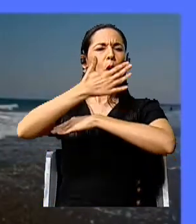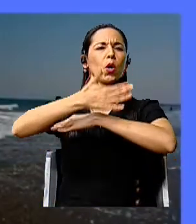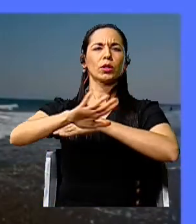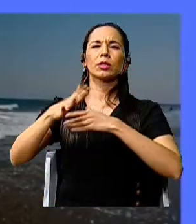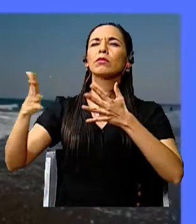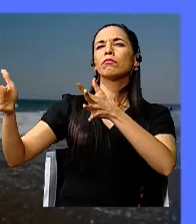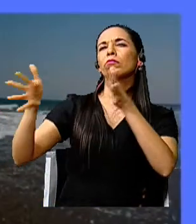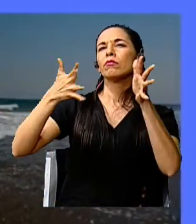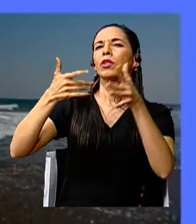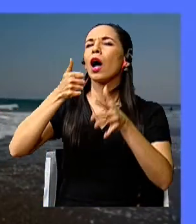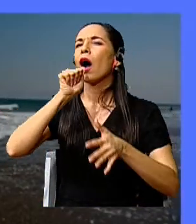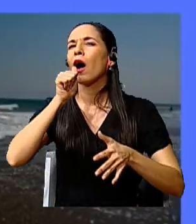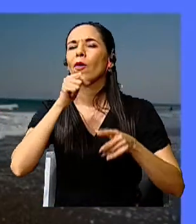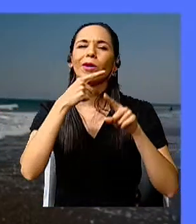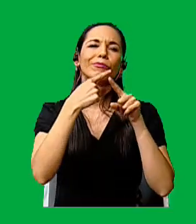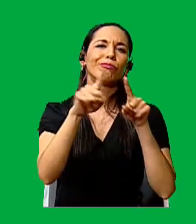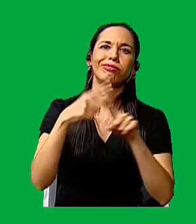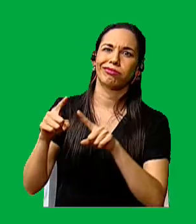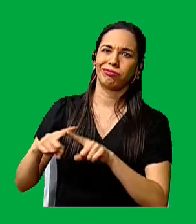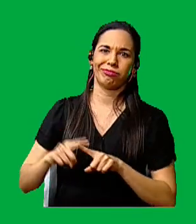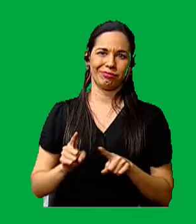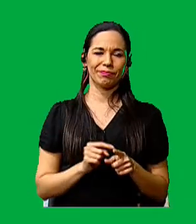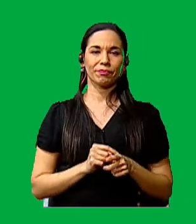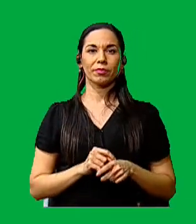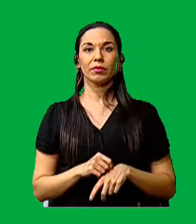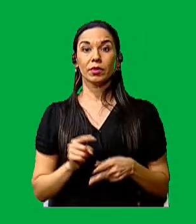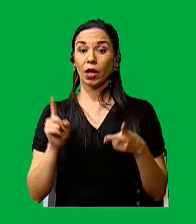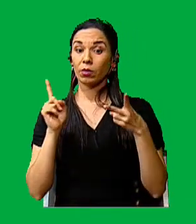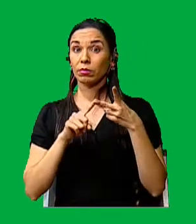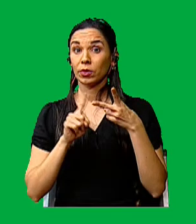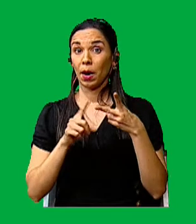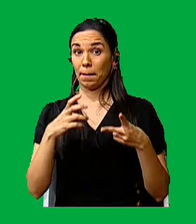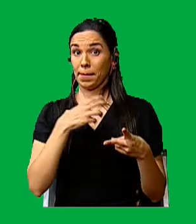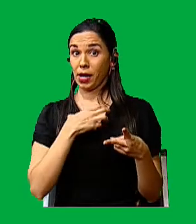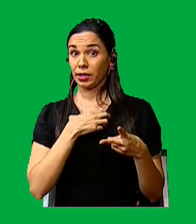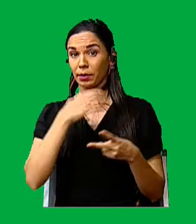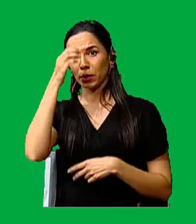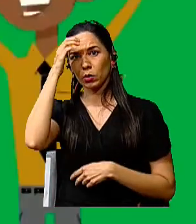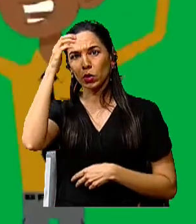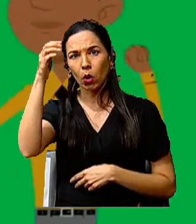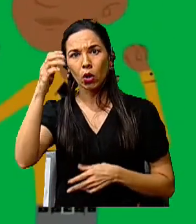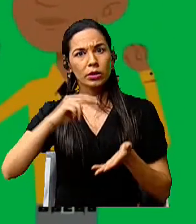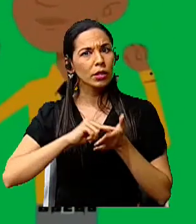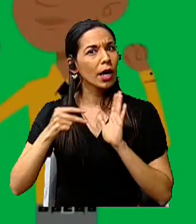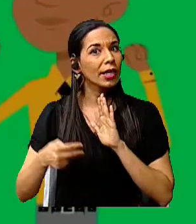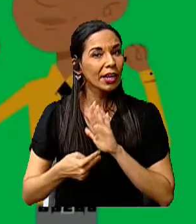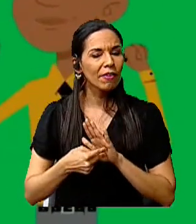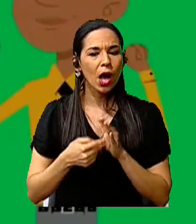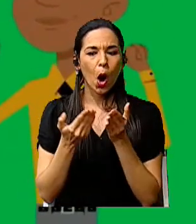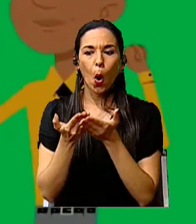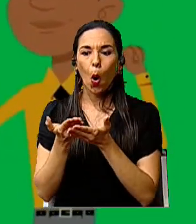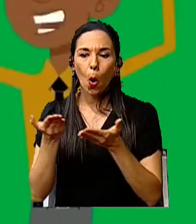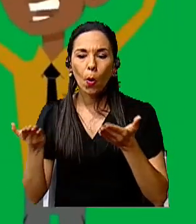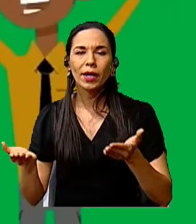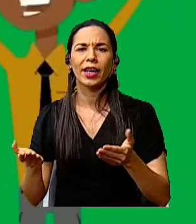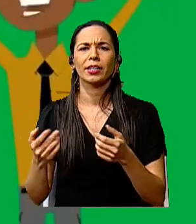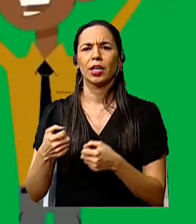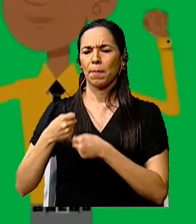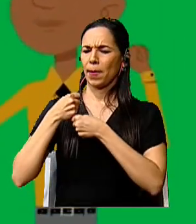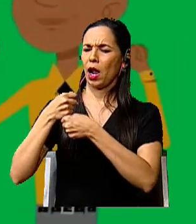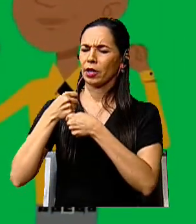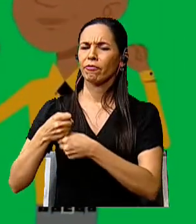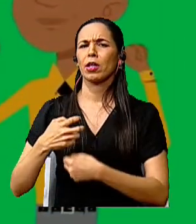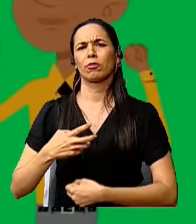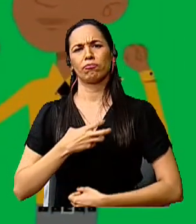aire, agua, etc. Cuando hablamos de patrimonio cultural, hablamos de los objetos, manifestaciones